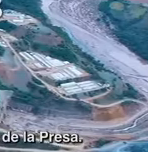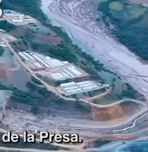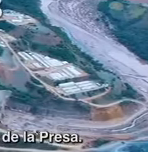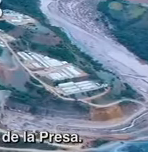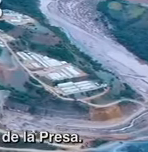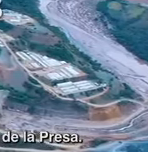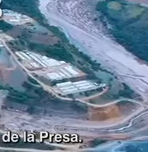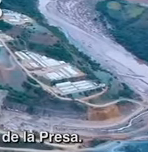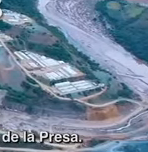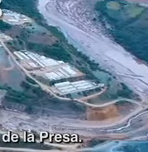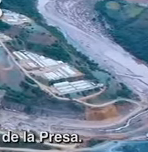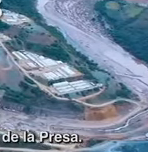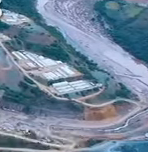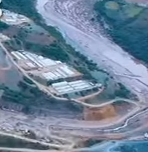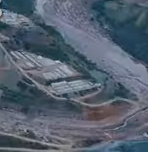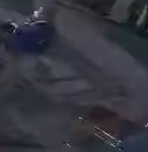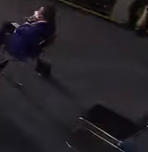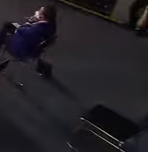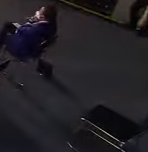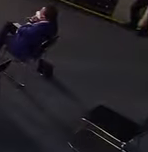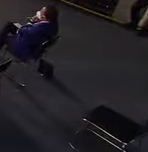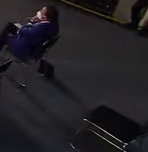empleos en la construcción de la presa.